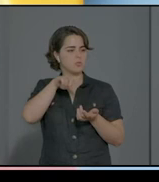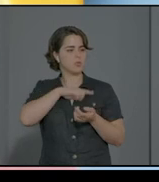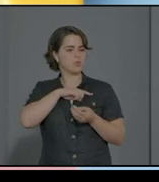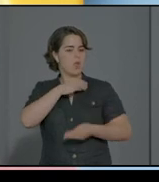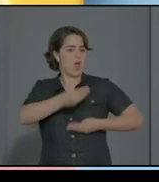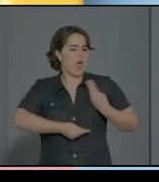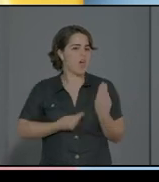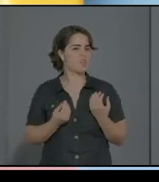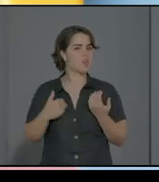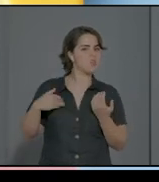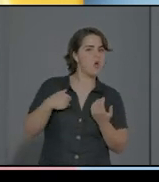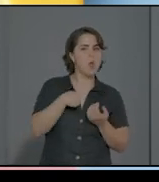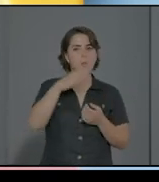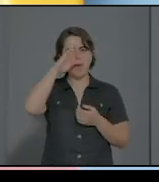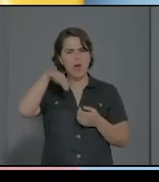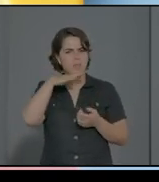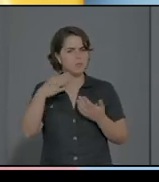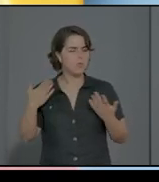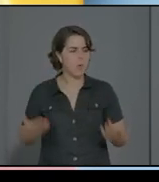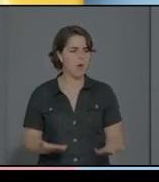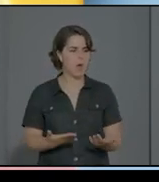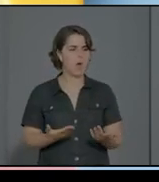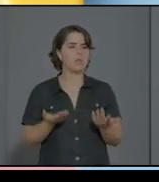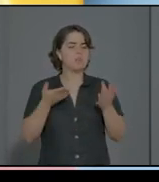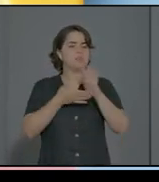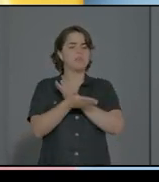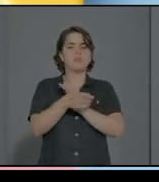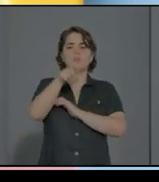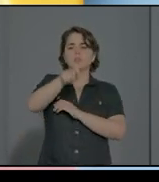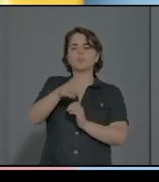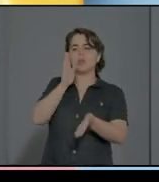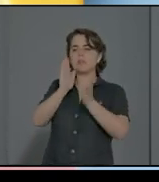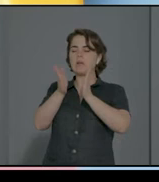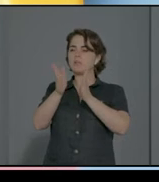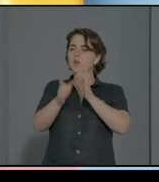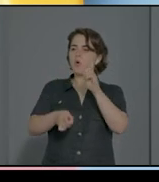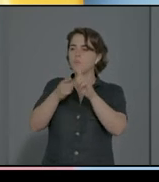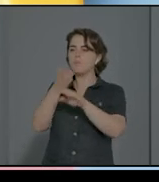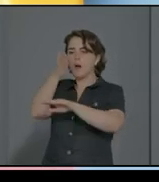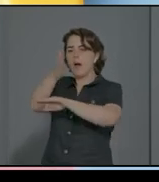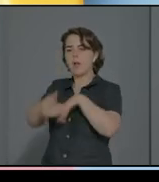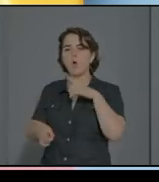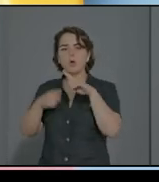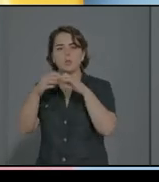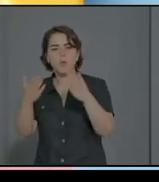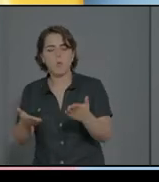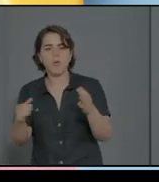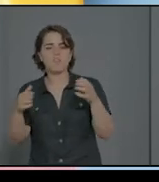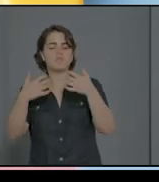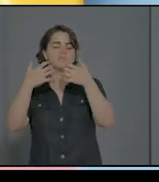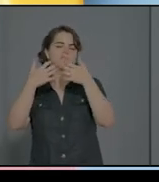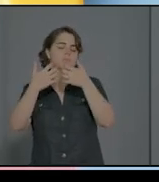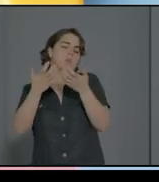hemos mandado un rehabilitador para que les explique cómo funcionar para